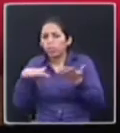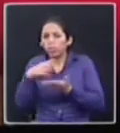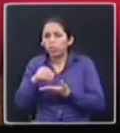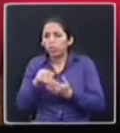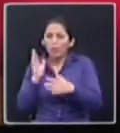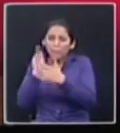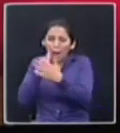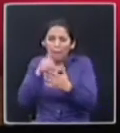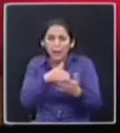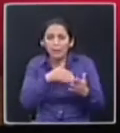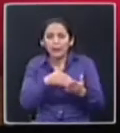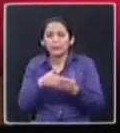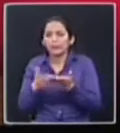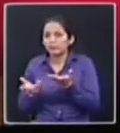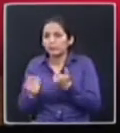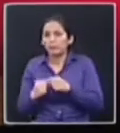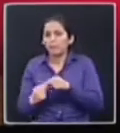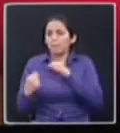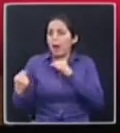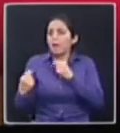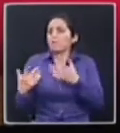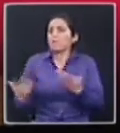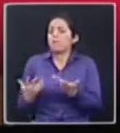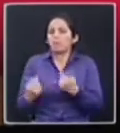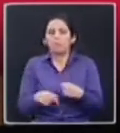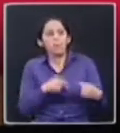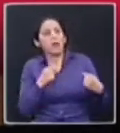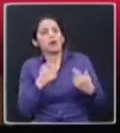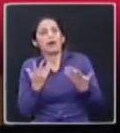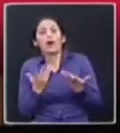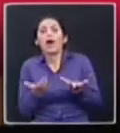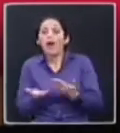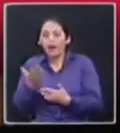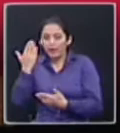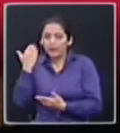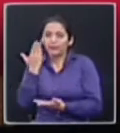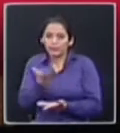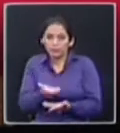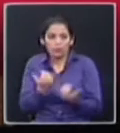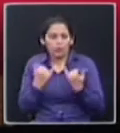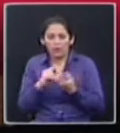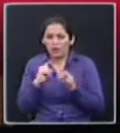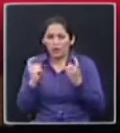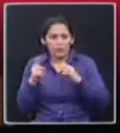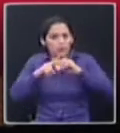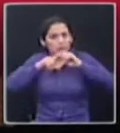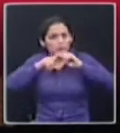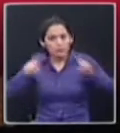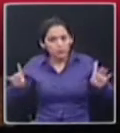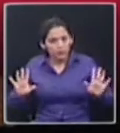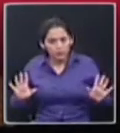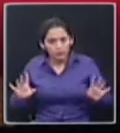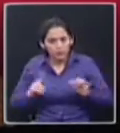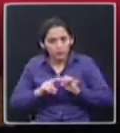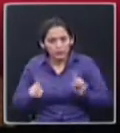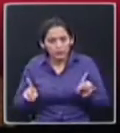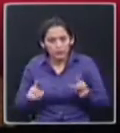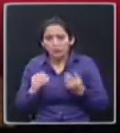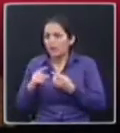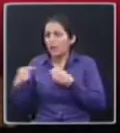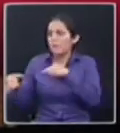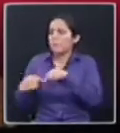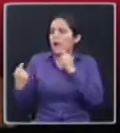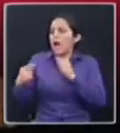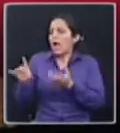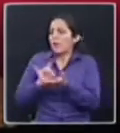bancada política que se quería imponer sobre otra bancada para generar un vacío y ese vacío luego llenarlo recomendando a alguien. Y en el caso del